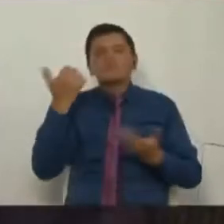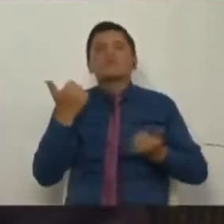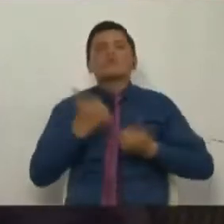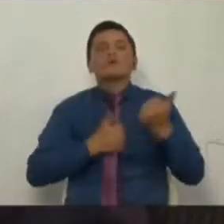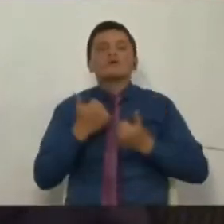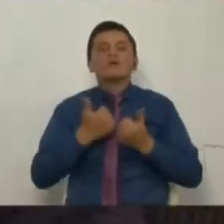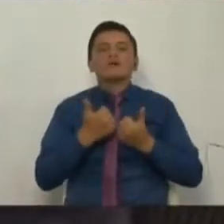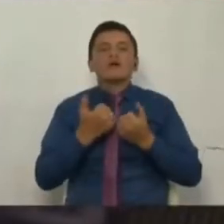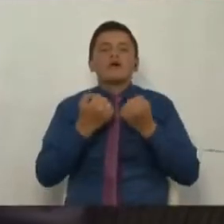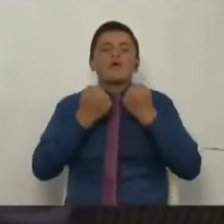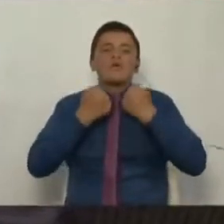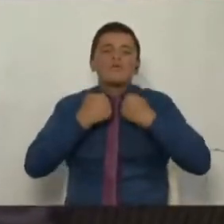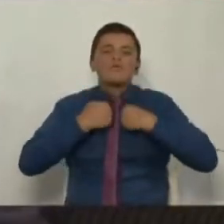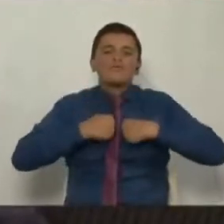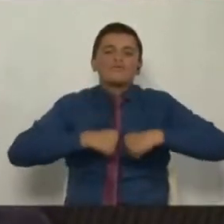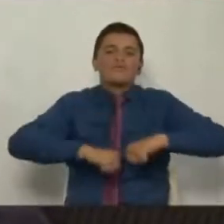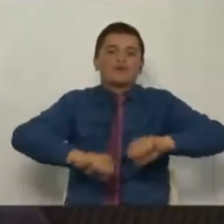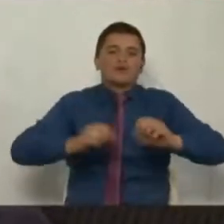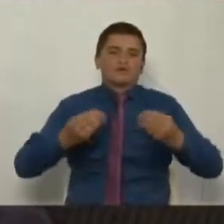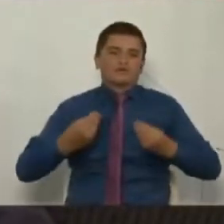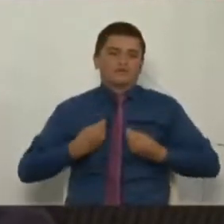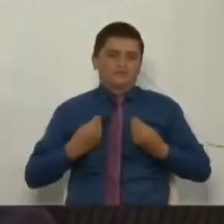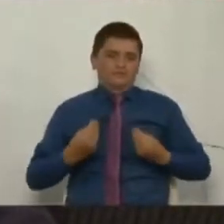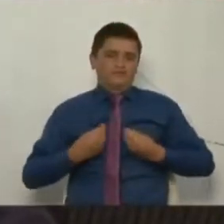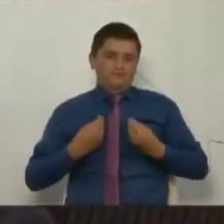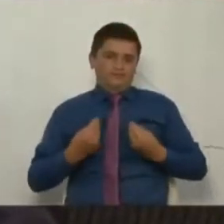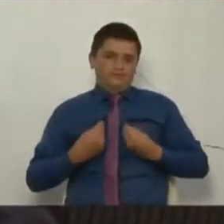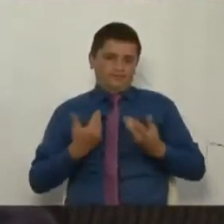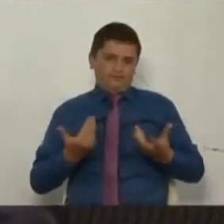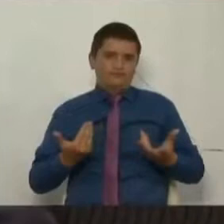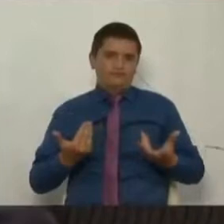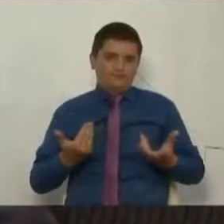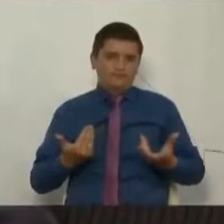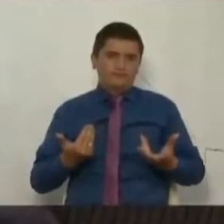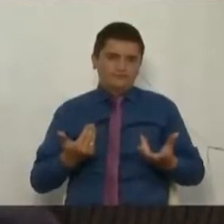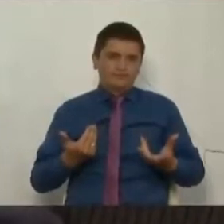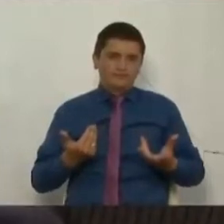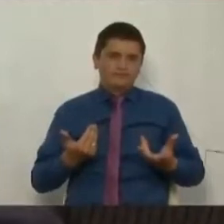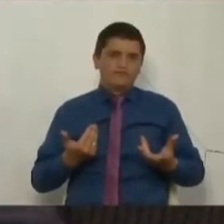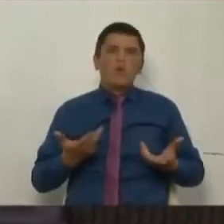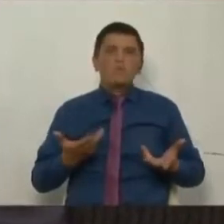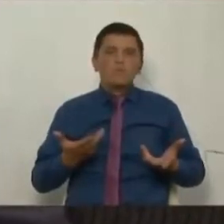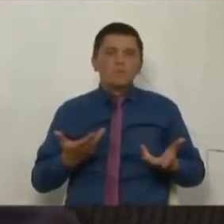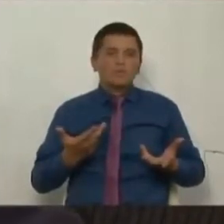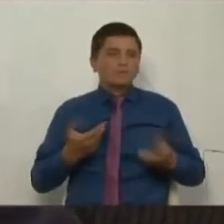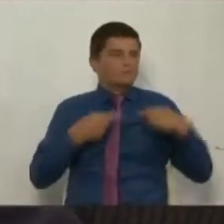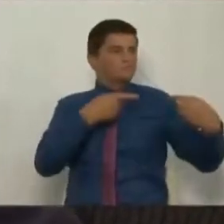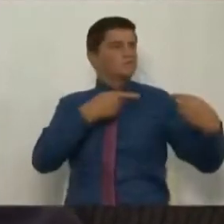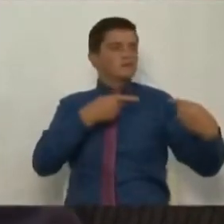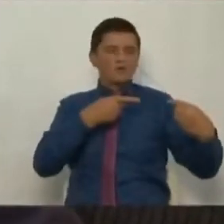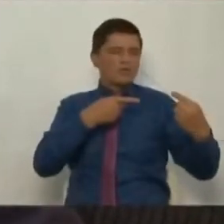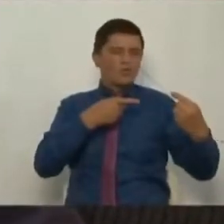intentar vivir sin matarnos.